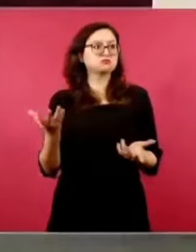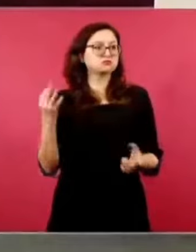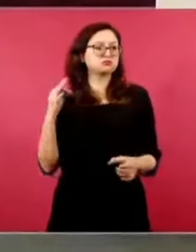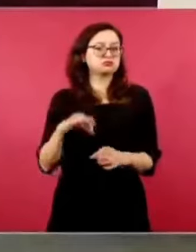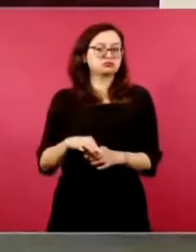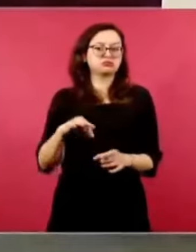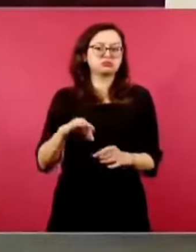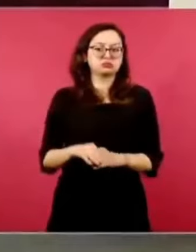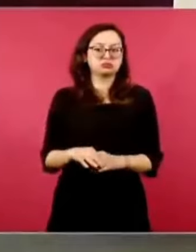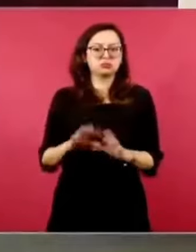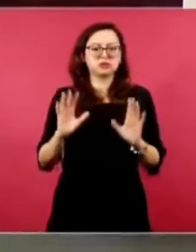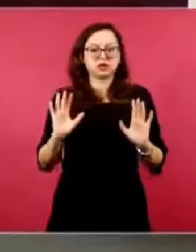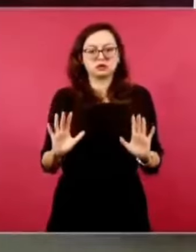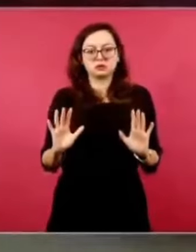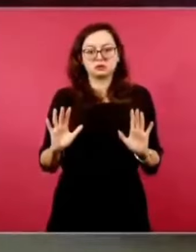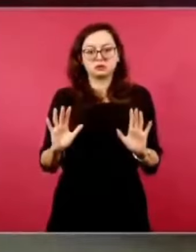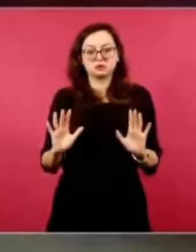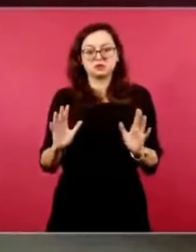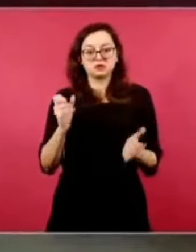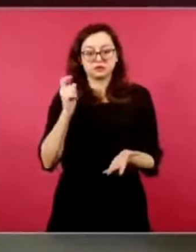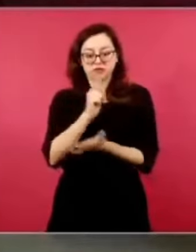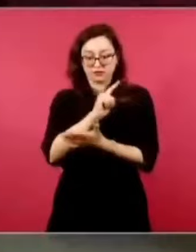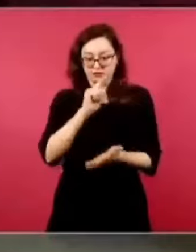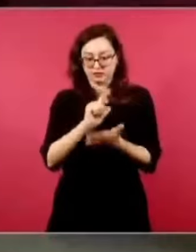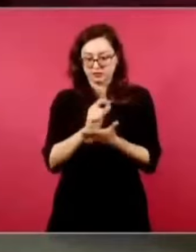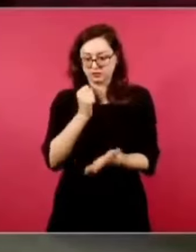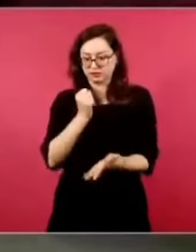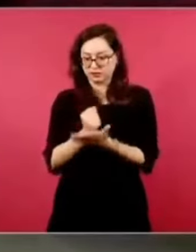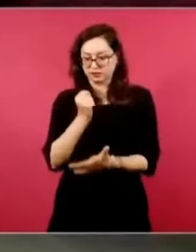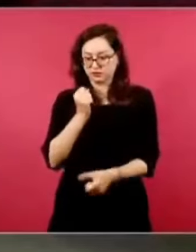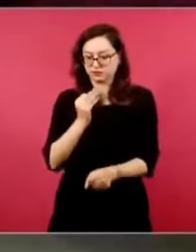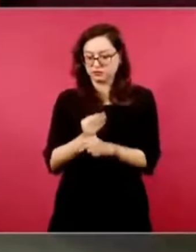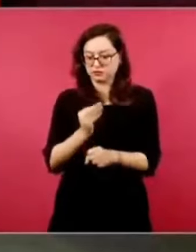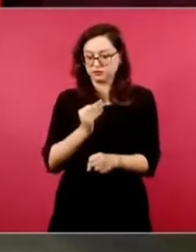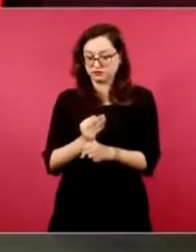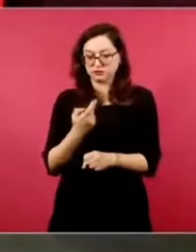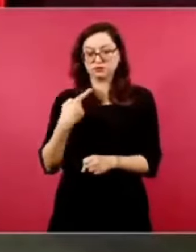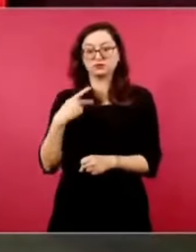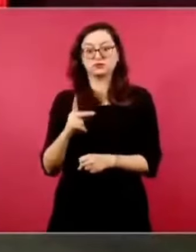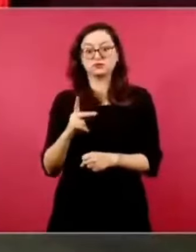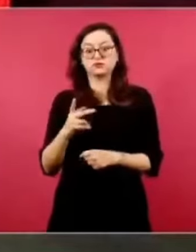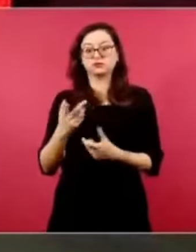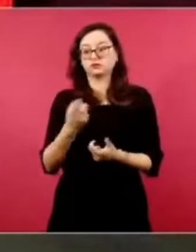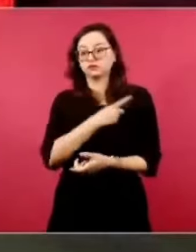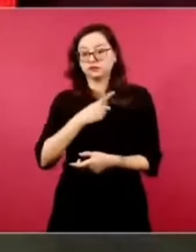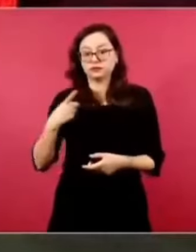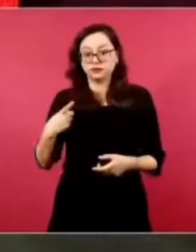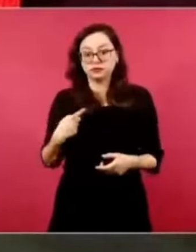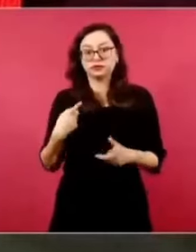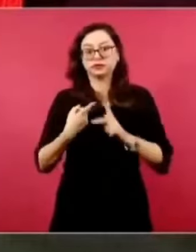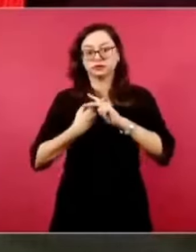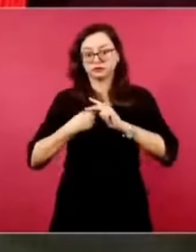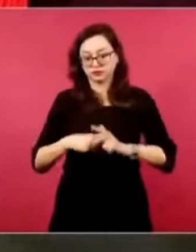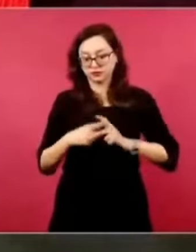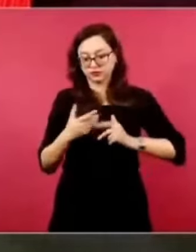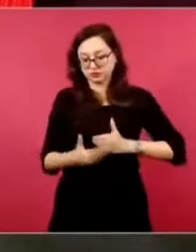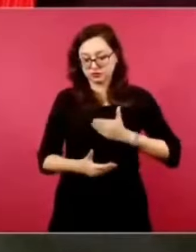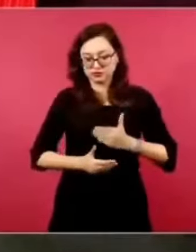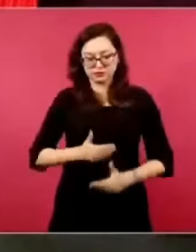Después de que ya se aprobó la ley, pues va a empezar todo el procedimiento